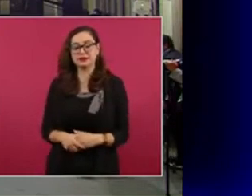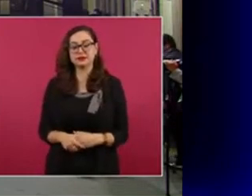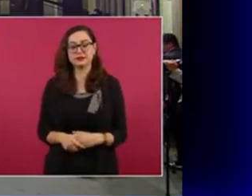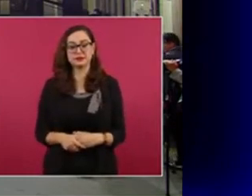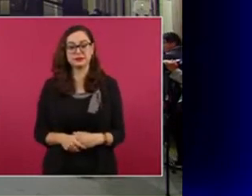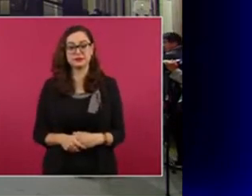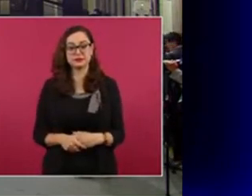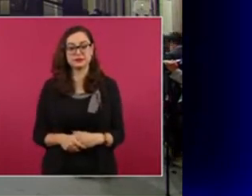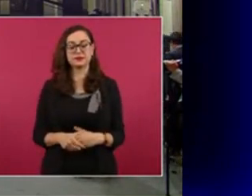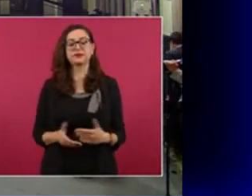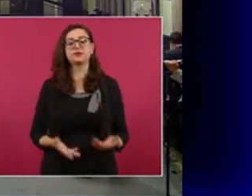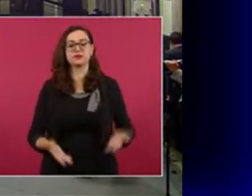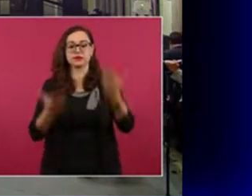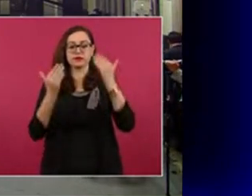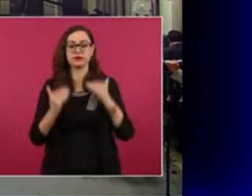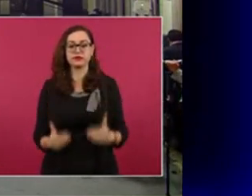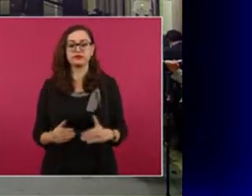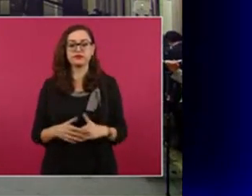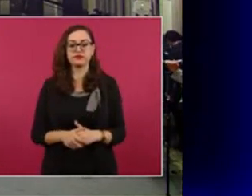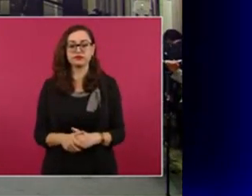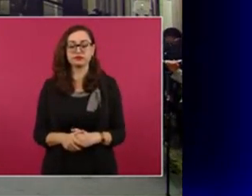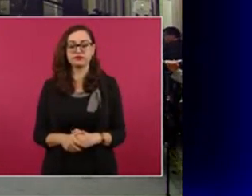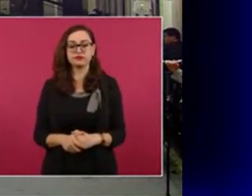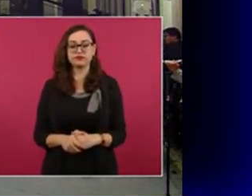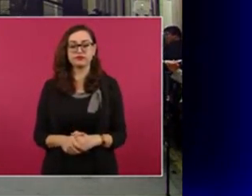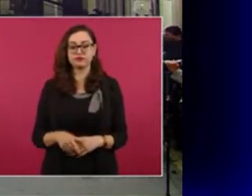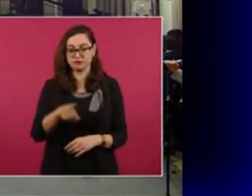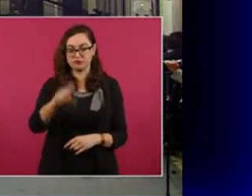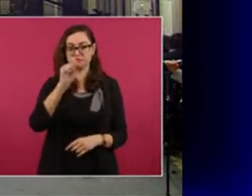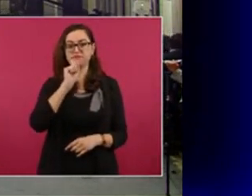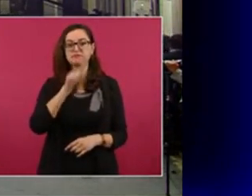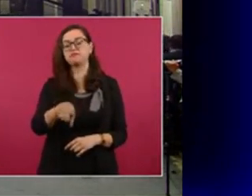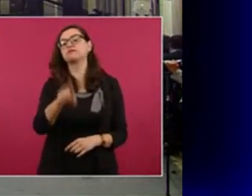Vamos con la compañera, la misma fila.